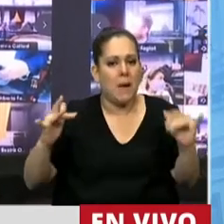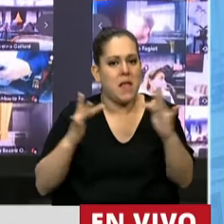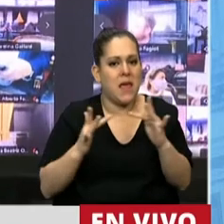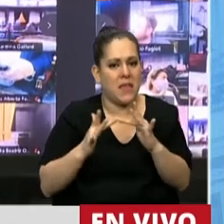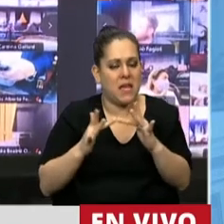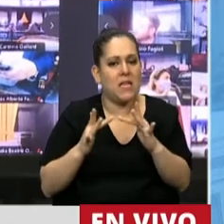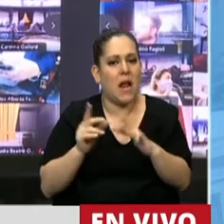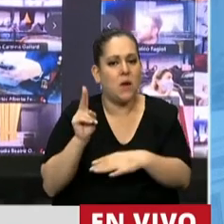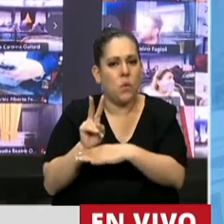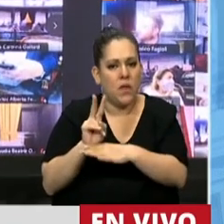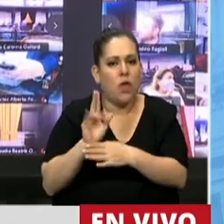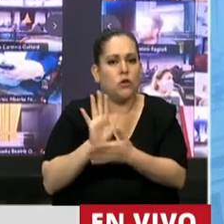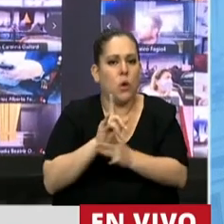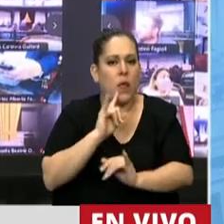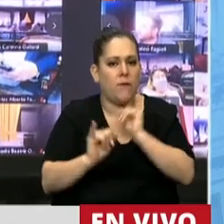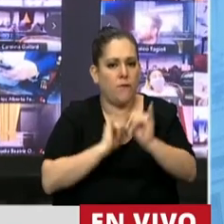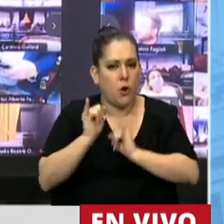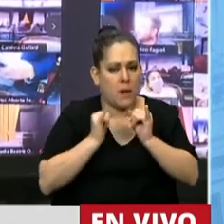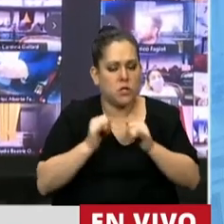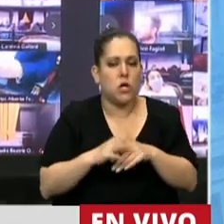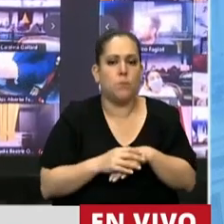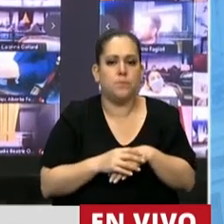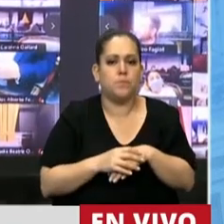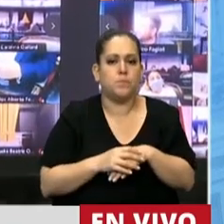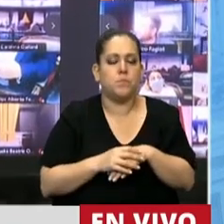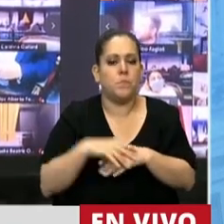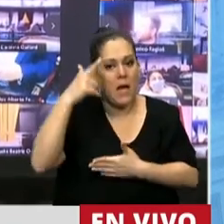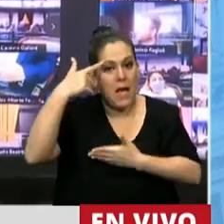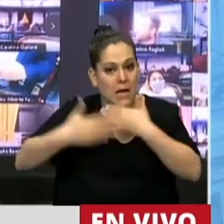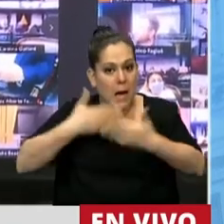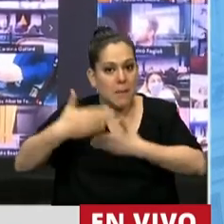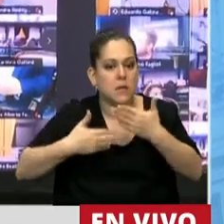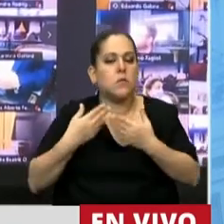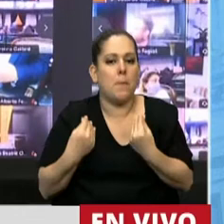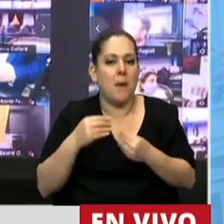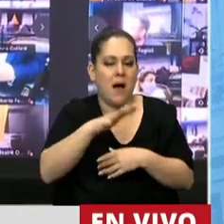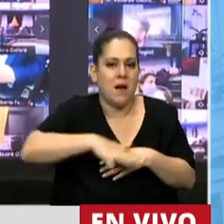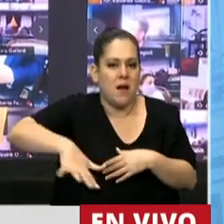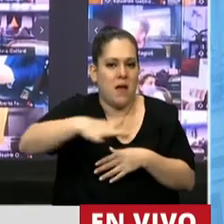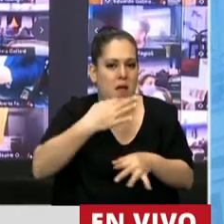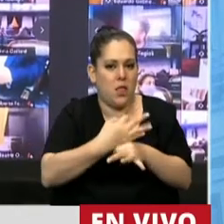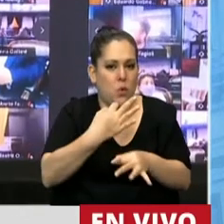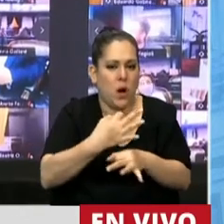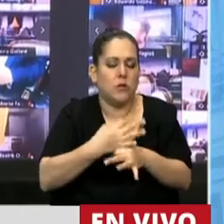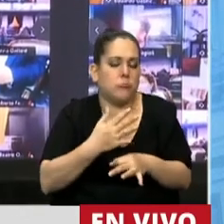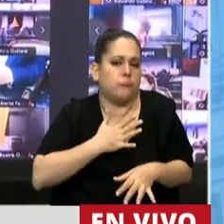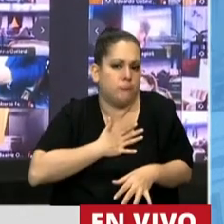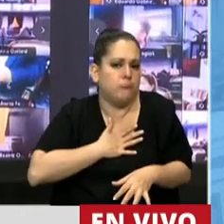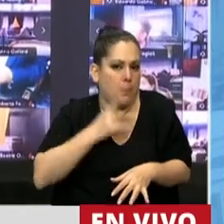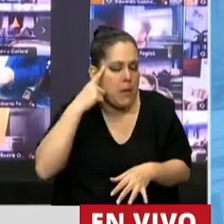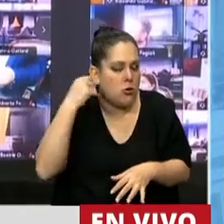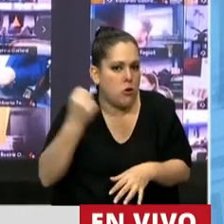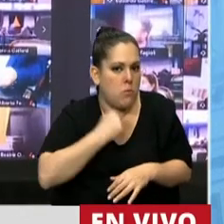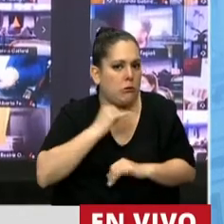prevención a información. La capacitación a la comunidad educativa, que a mi entender es crucial